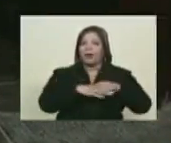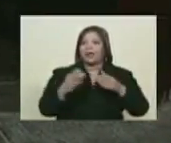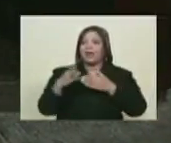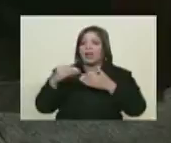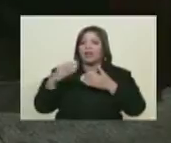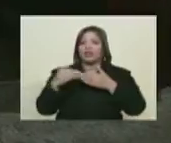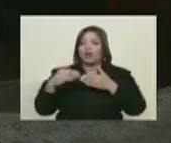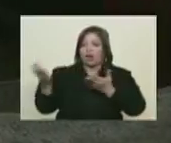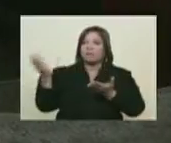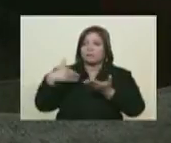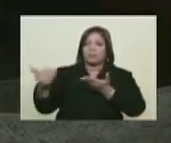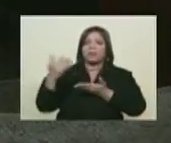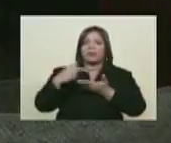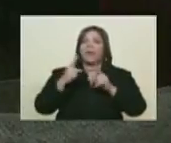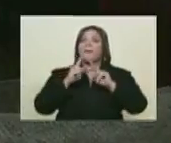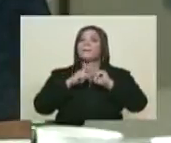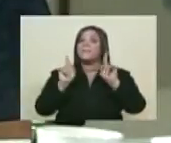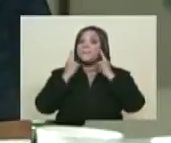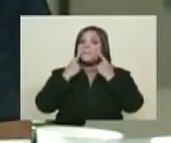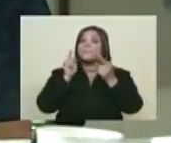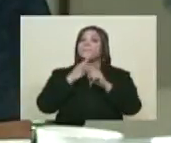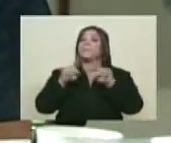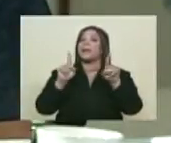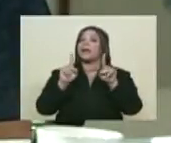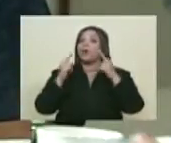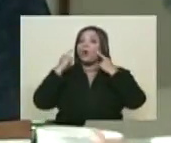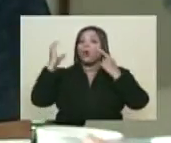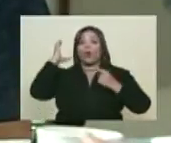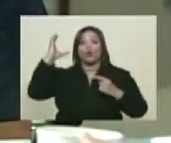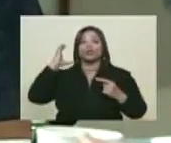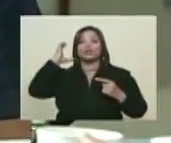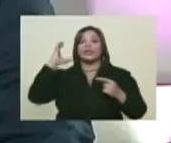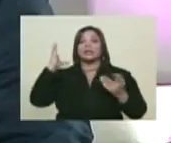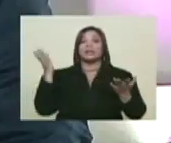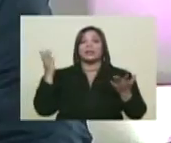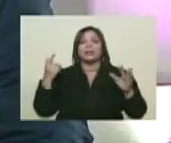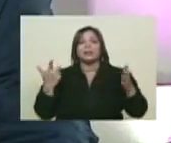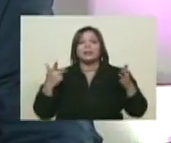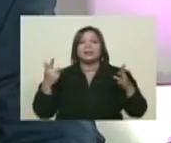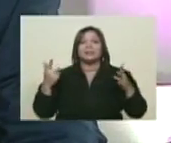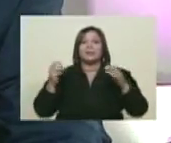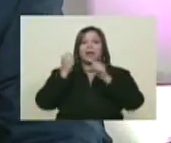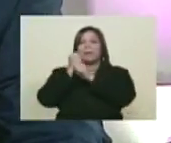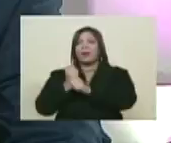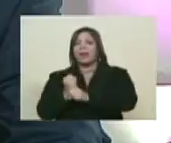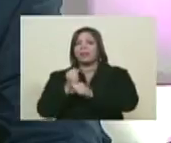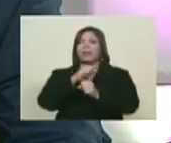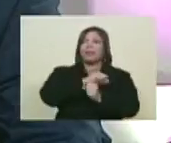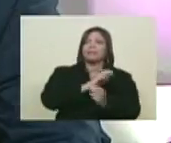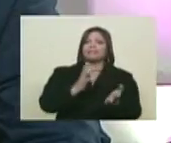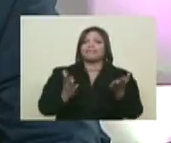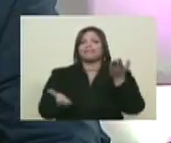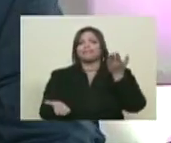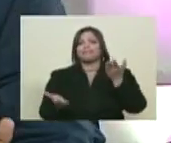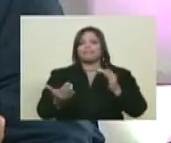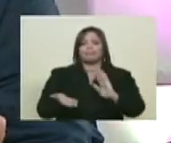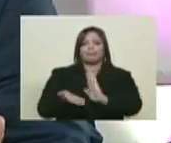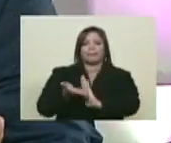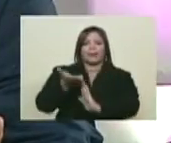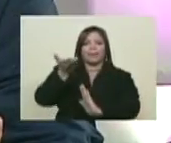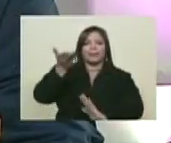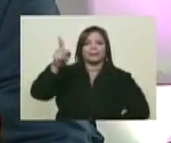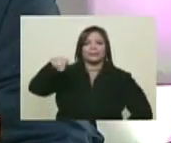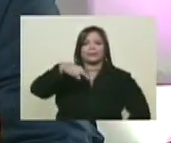dinero al país. Solo que eso nosotros debemos darle una conciencia. No en una disyuntiva, hermano, esperando que el petróleo aumente su valor,